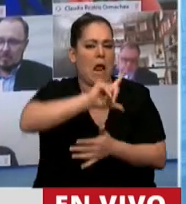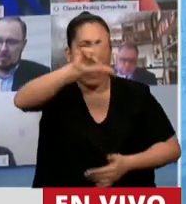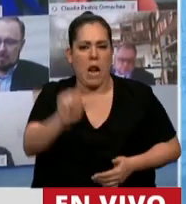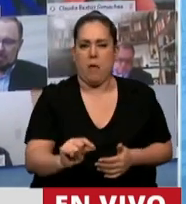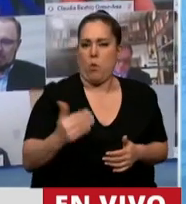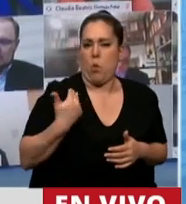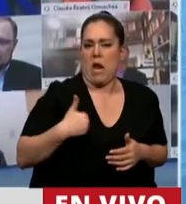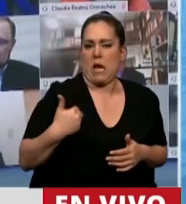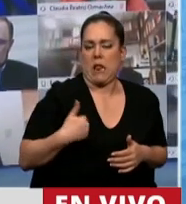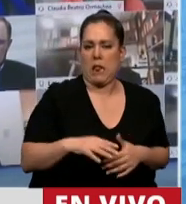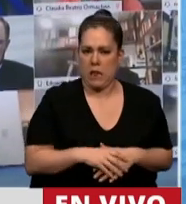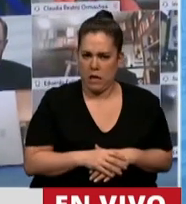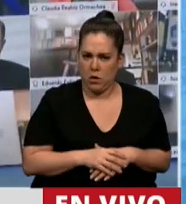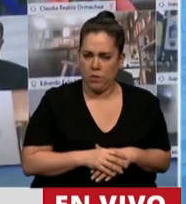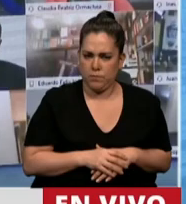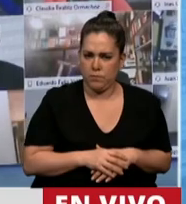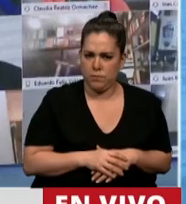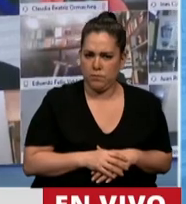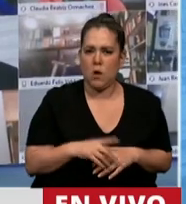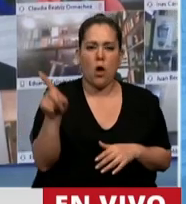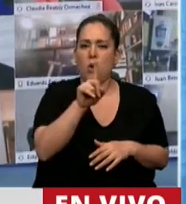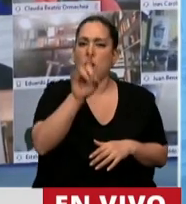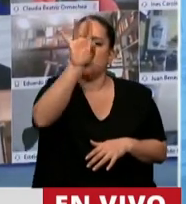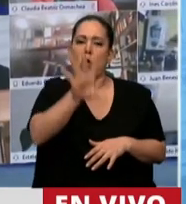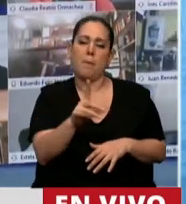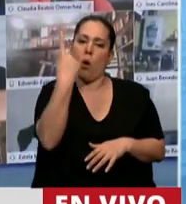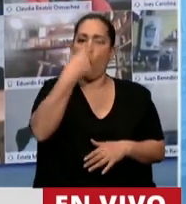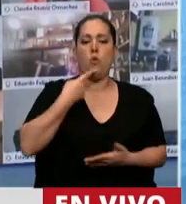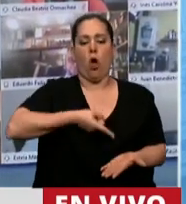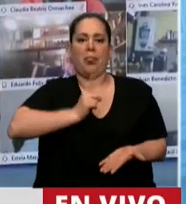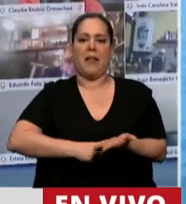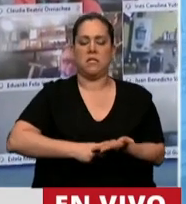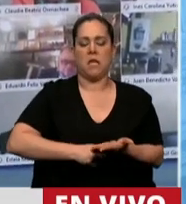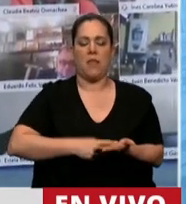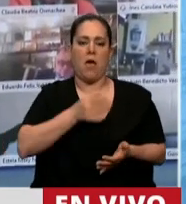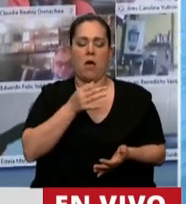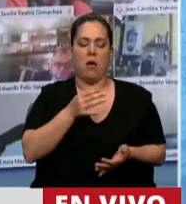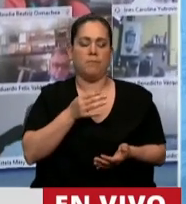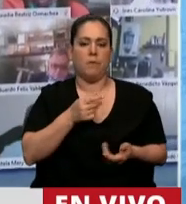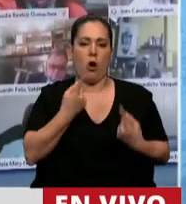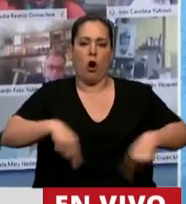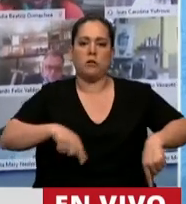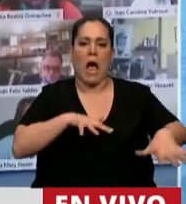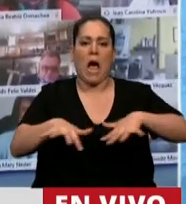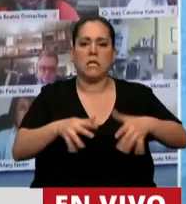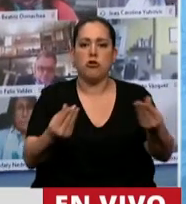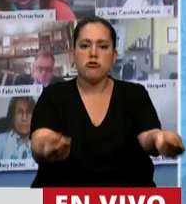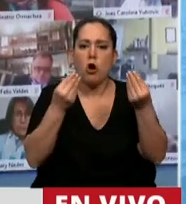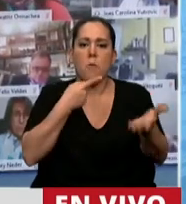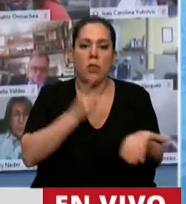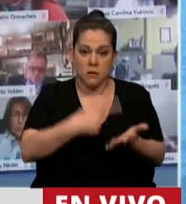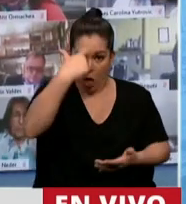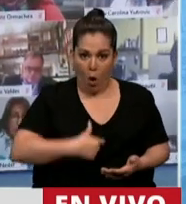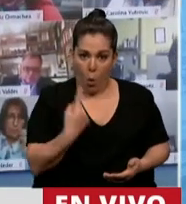y no a un sistema feudal por el cual hay un mandatario que dice lo que hay que hacer. Y sabe qué, diputada,